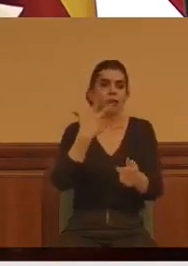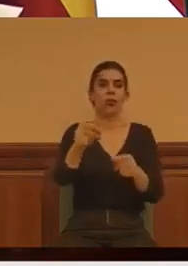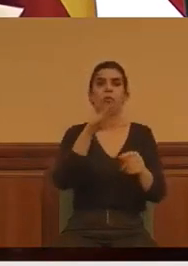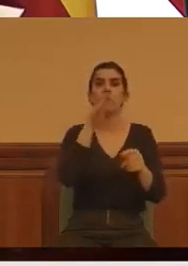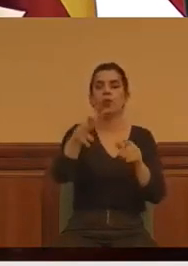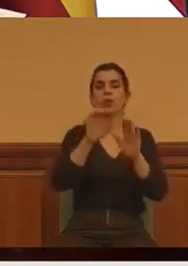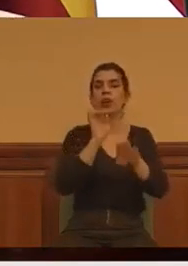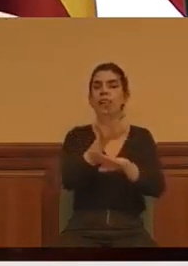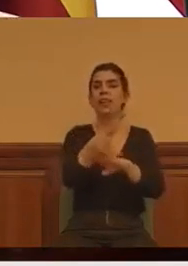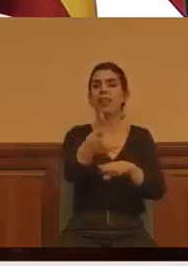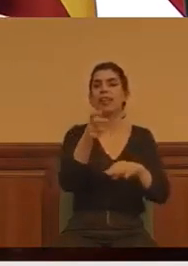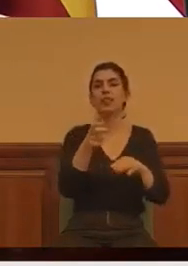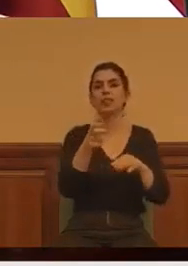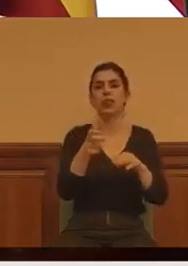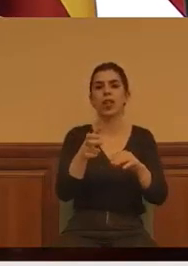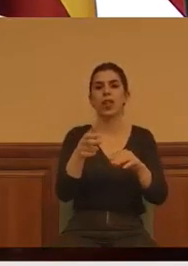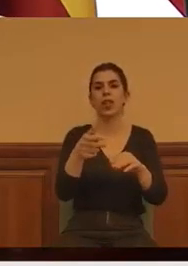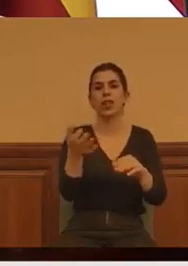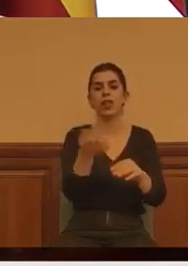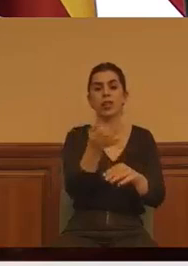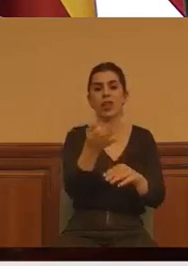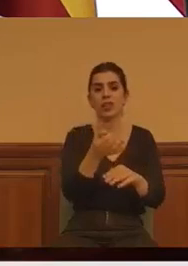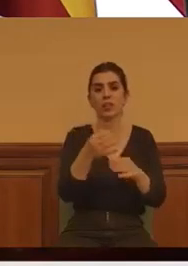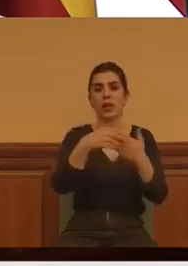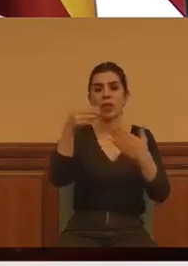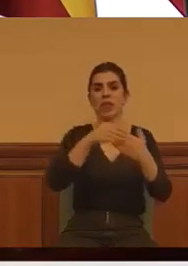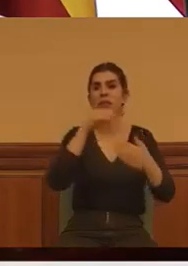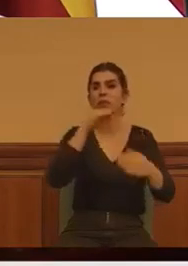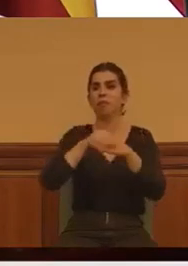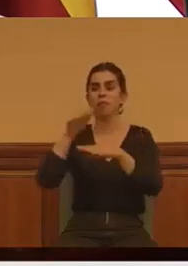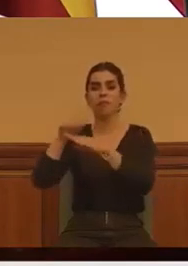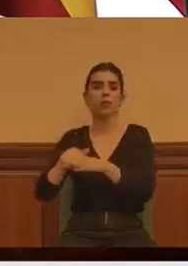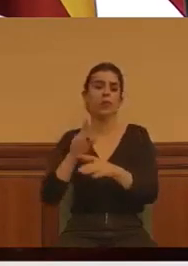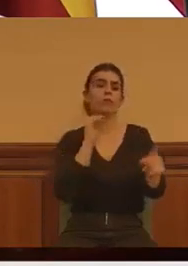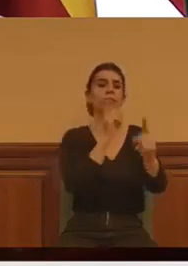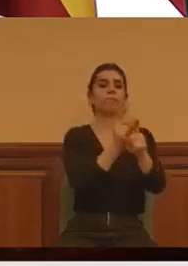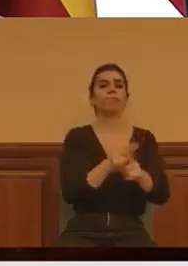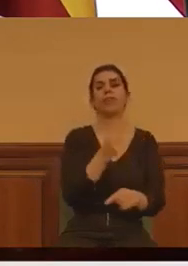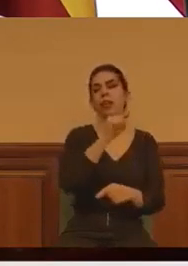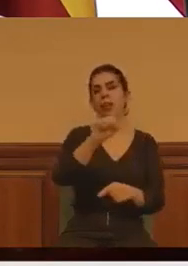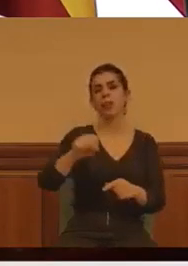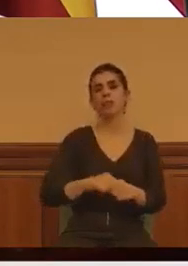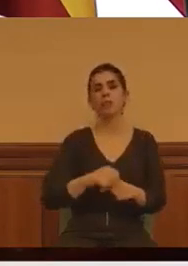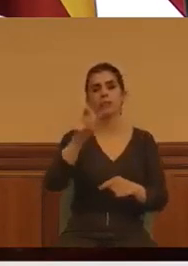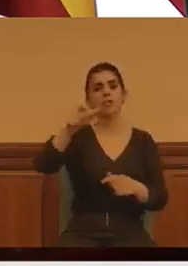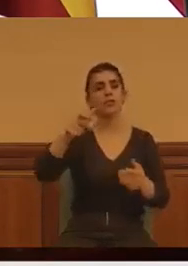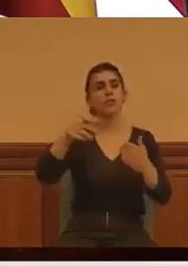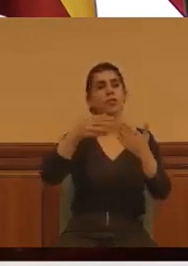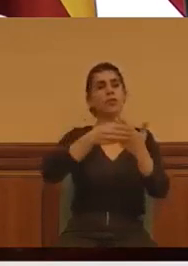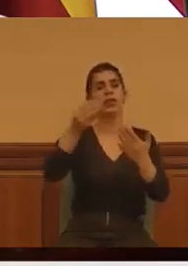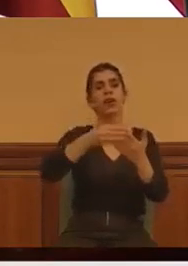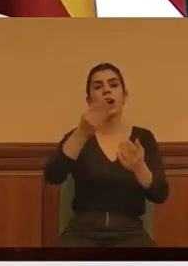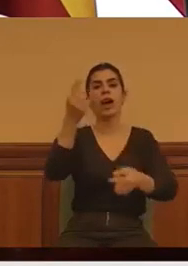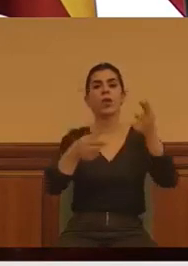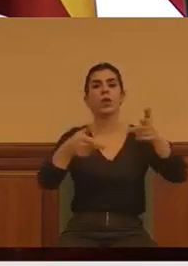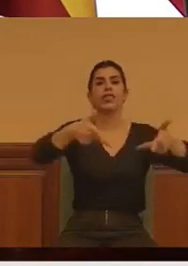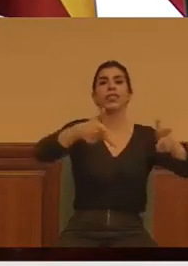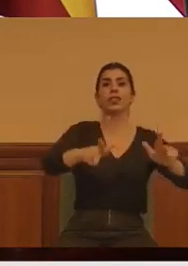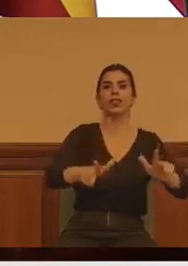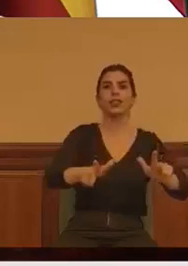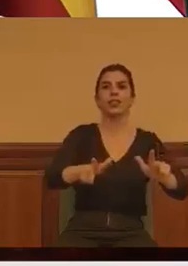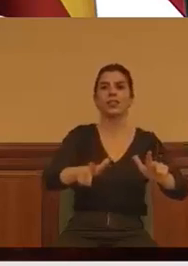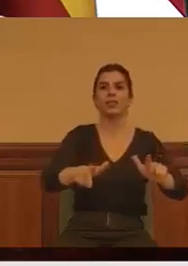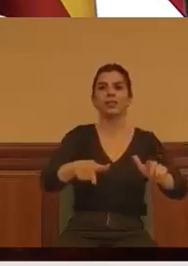deberes de los pacientes. Algunos ciudadanos que necesitaban ingresar fueron atendidos en sillones. Una nota